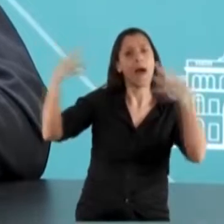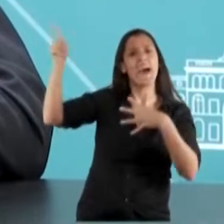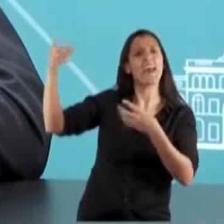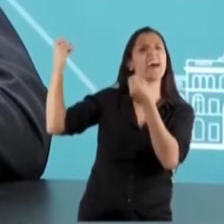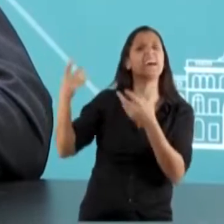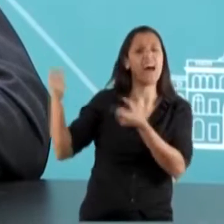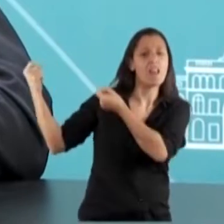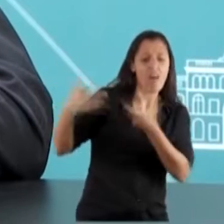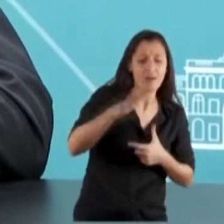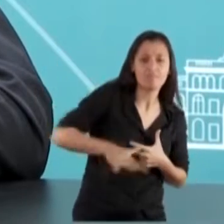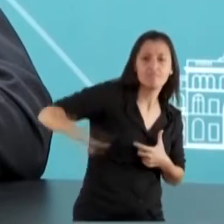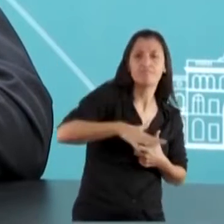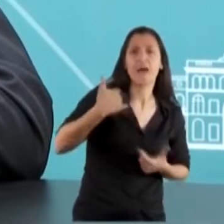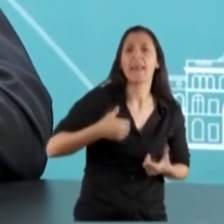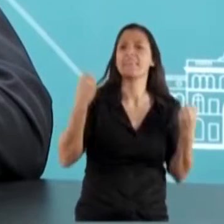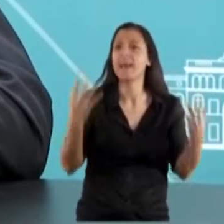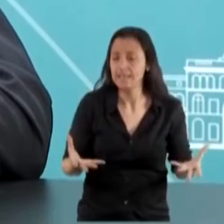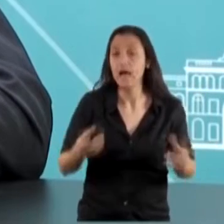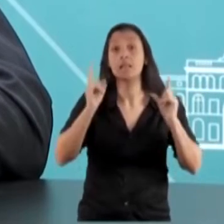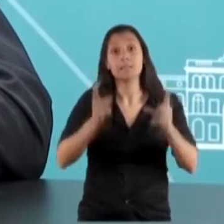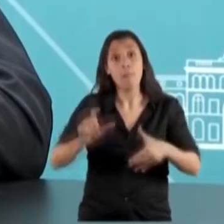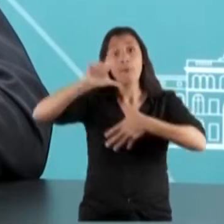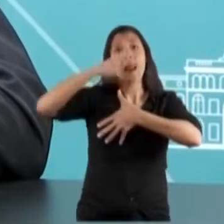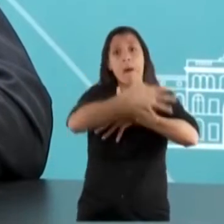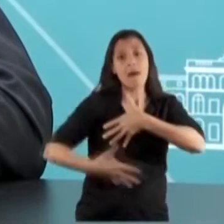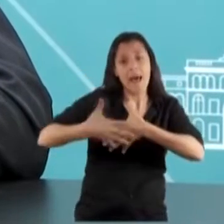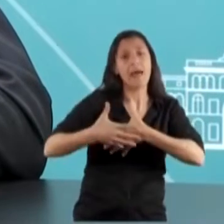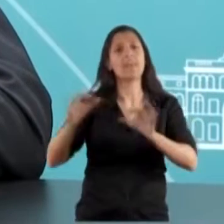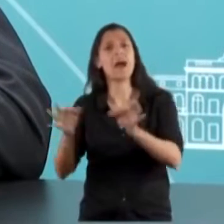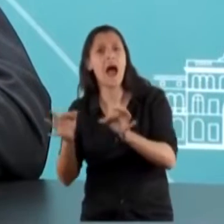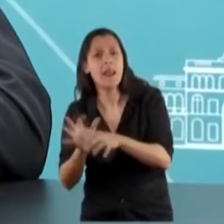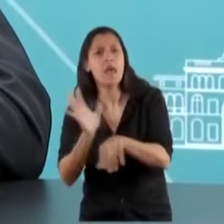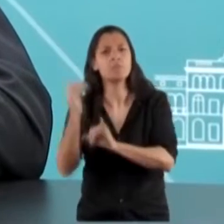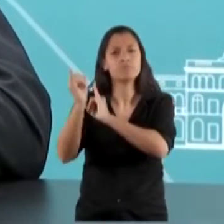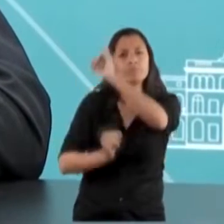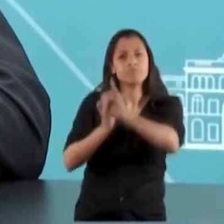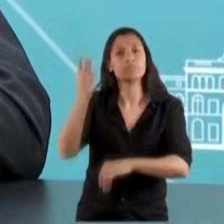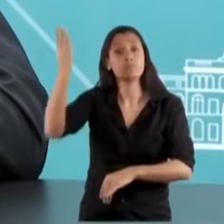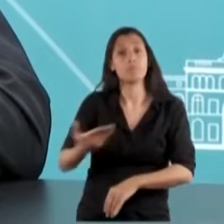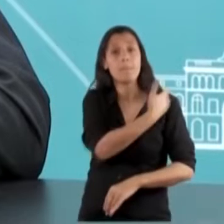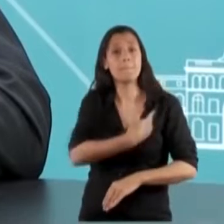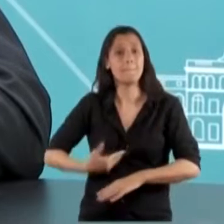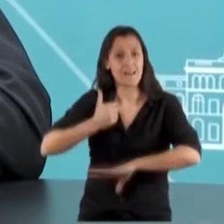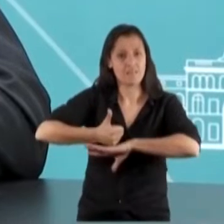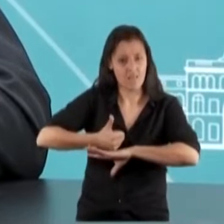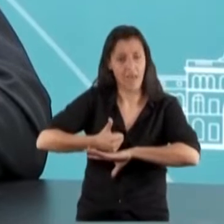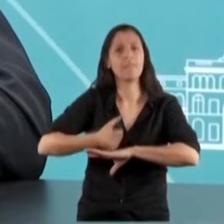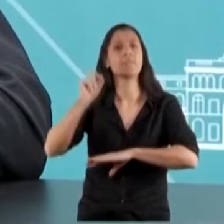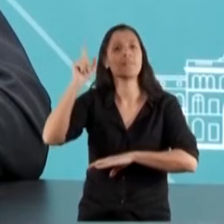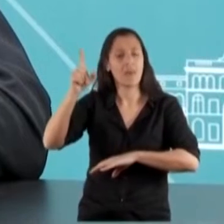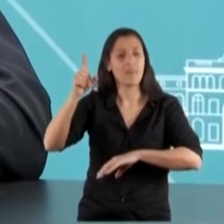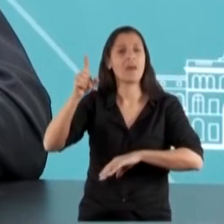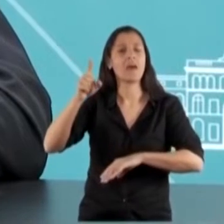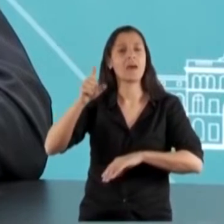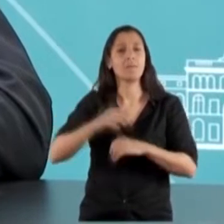elevar la voz con respecto a América Latina y el Caribe en su rol de presidente pro-témpore de la comunidad de Estados